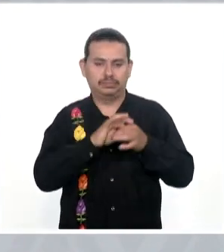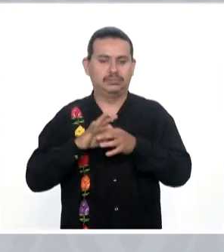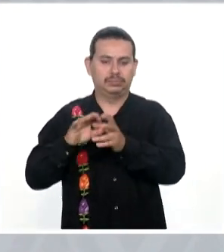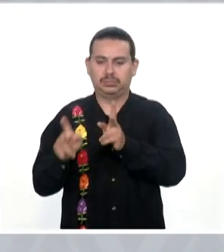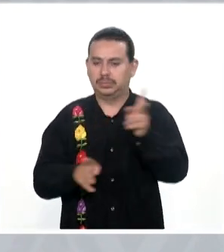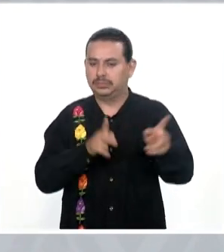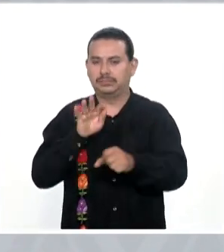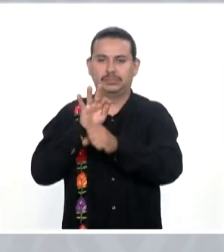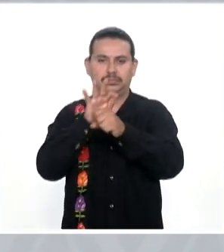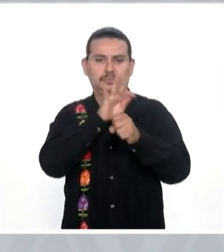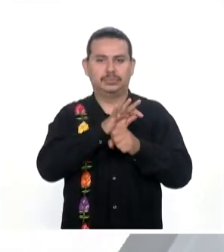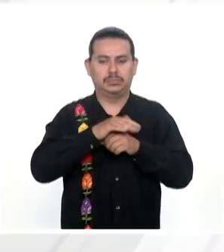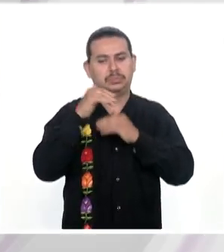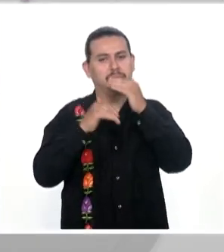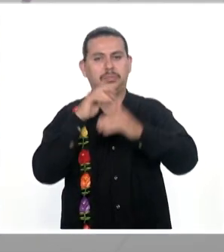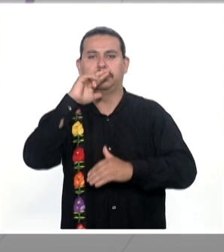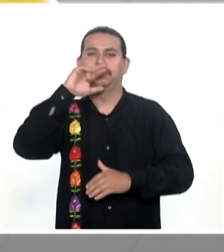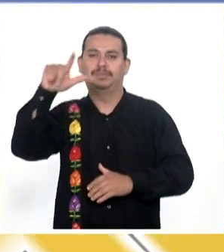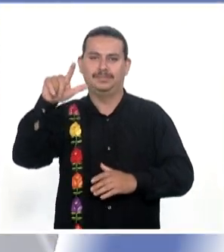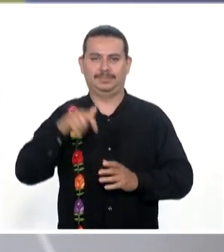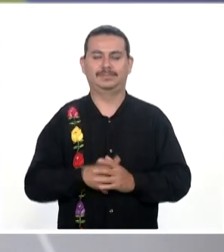Más Más prósperas